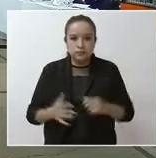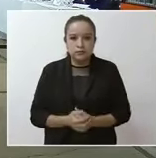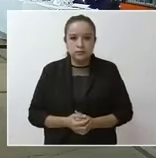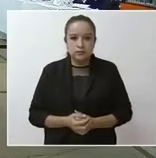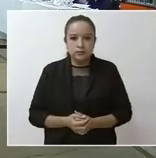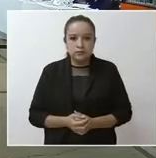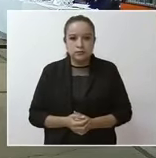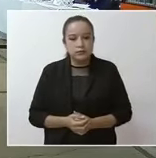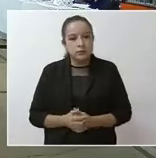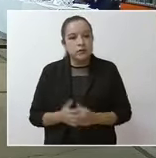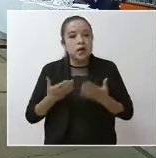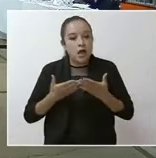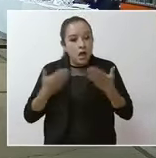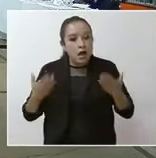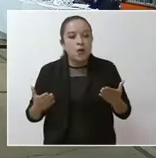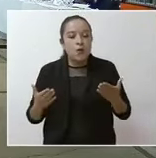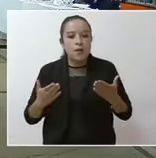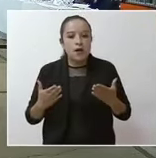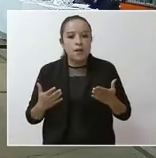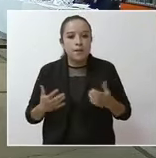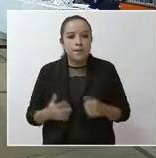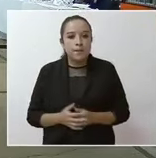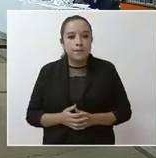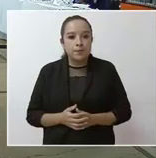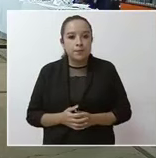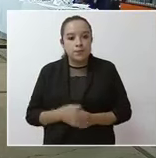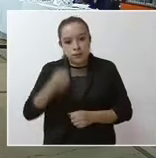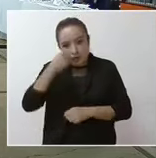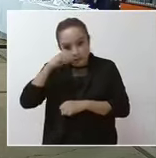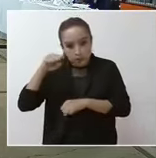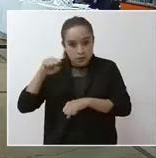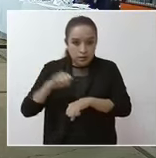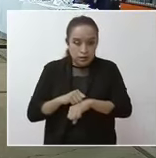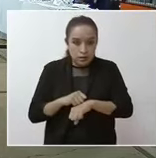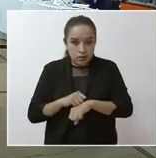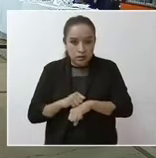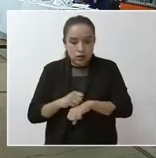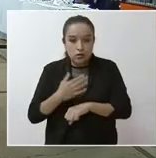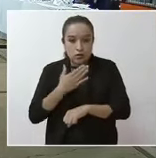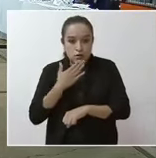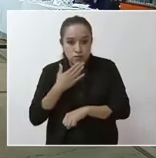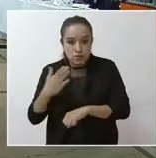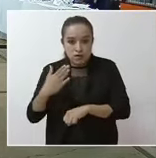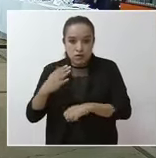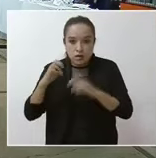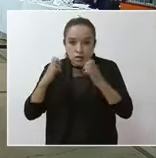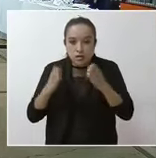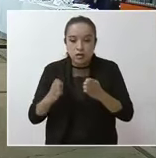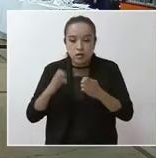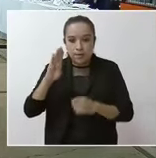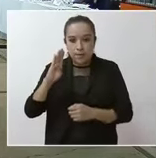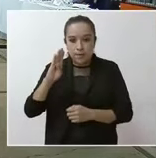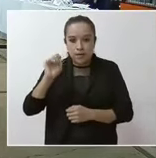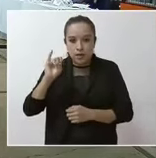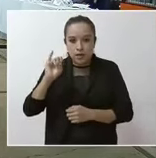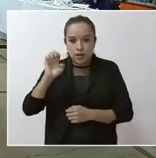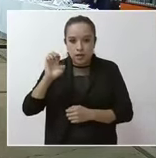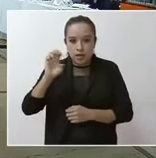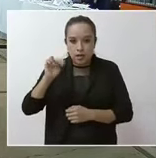A continuación, tenemos la participación del Secretario de Bienestar, Javier May Rodríguez.